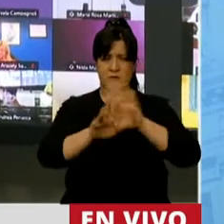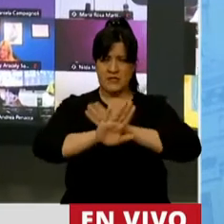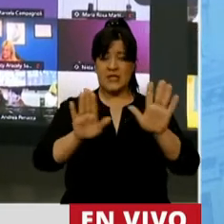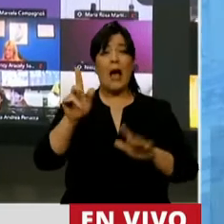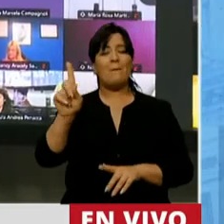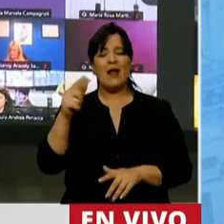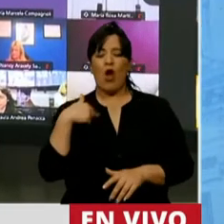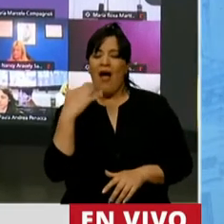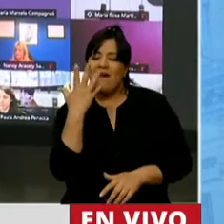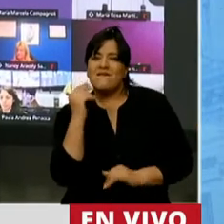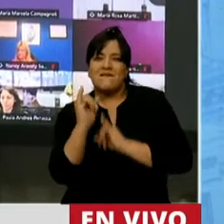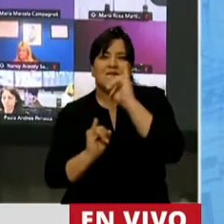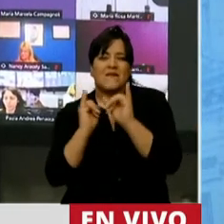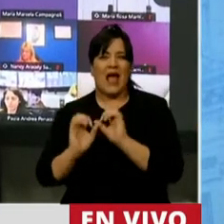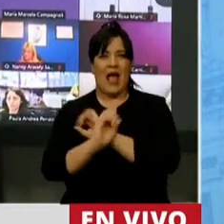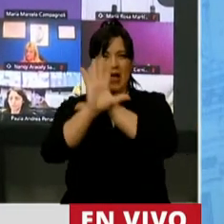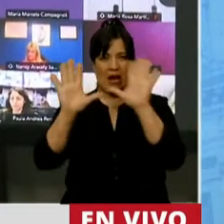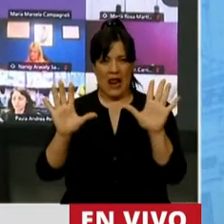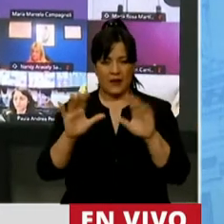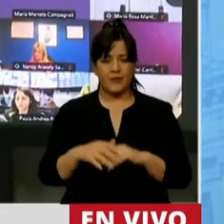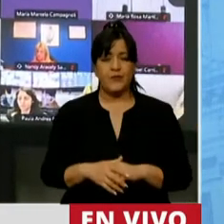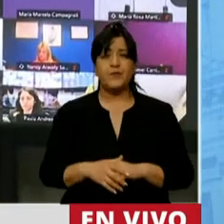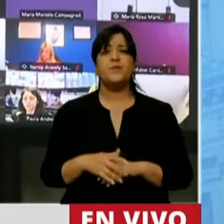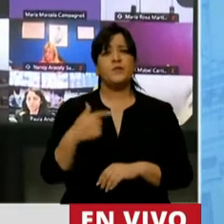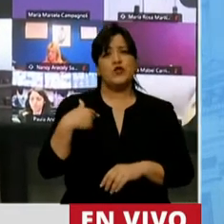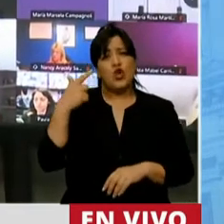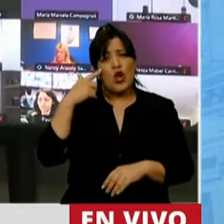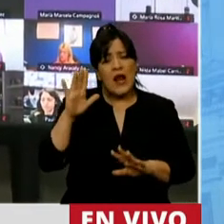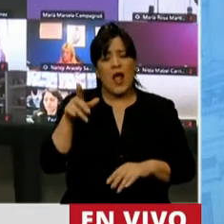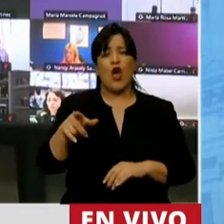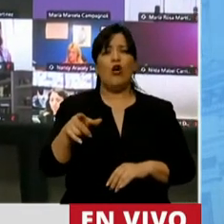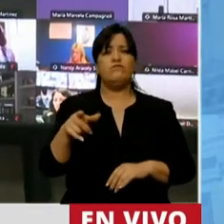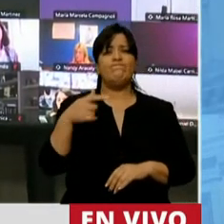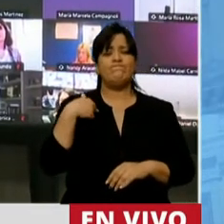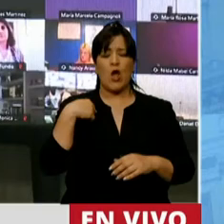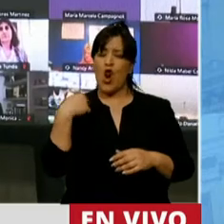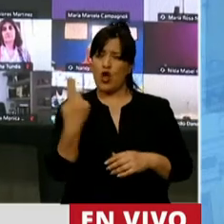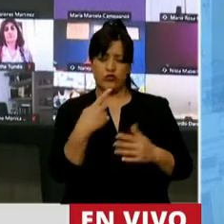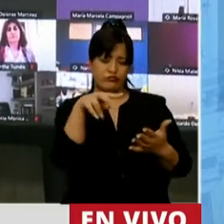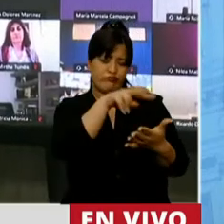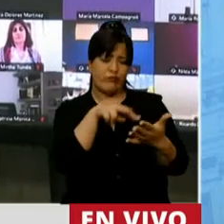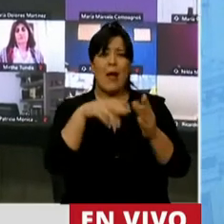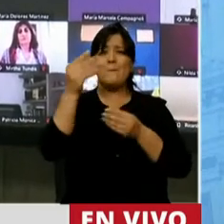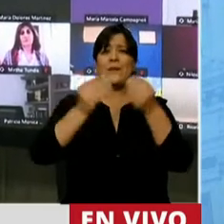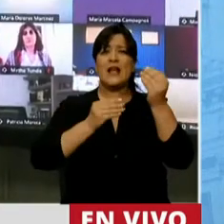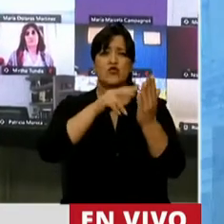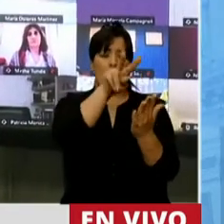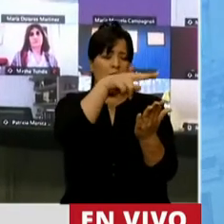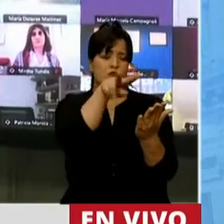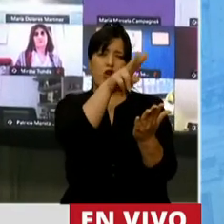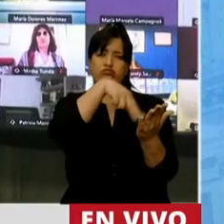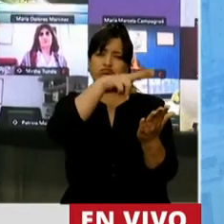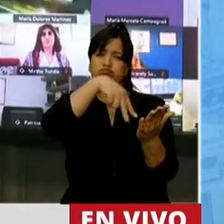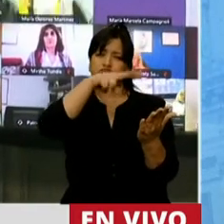algunas aclaraciones. Yo creo que cuando leemos el presupuesto, como en todas las cuestiones